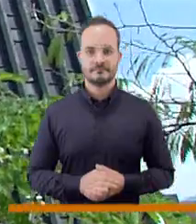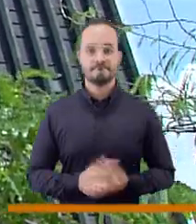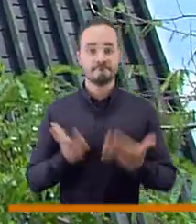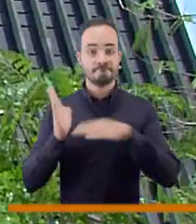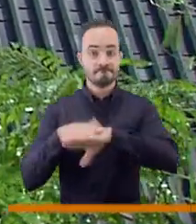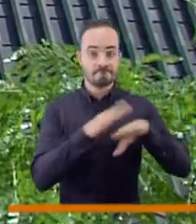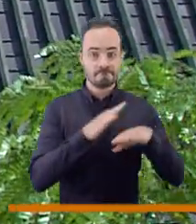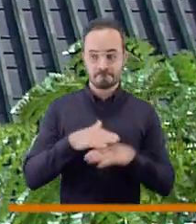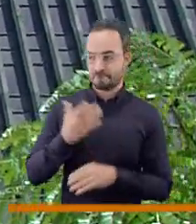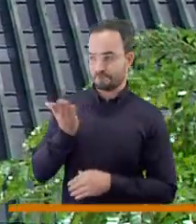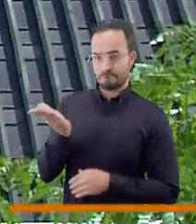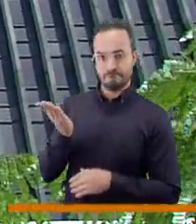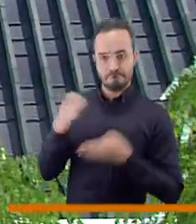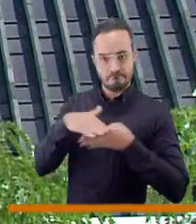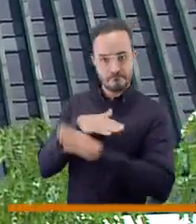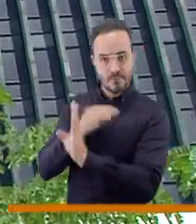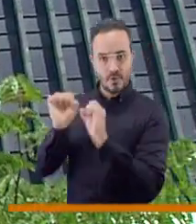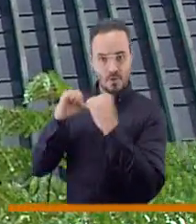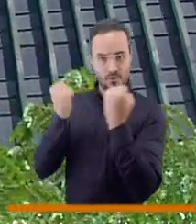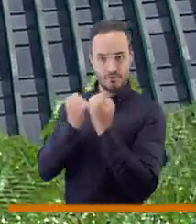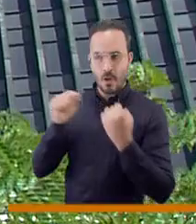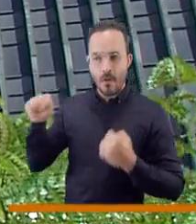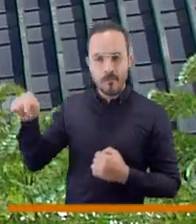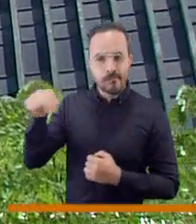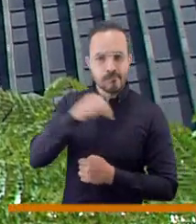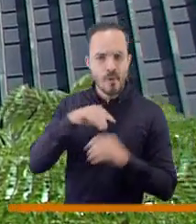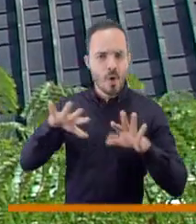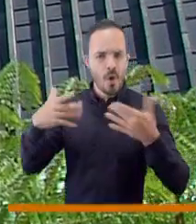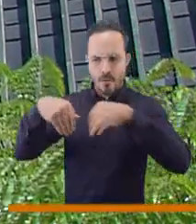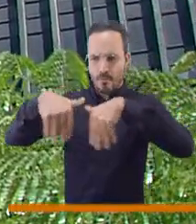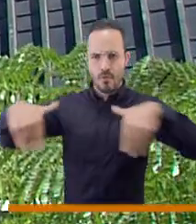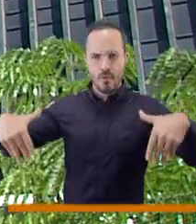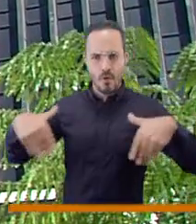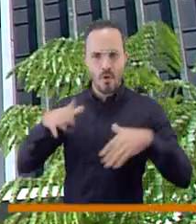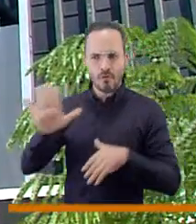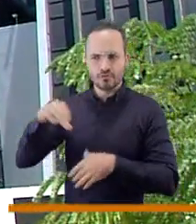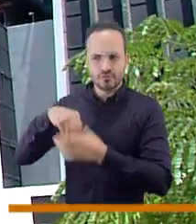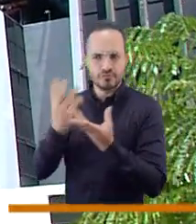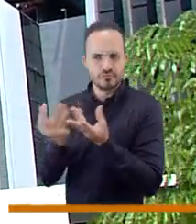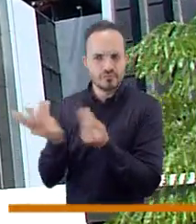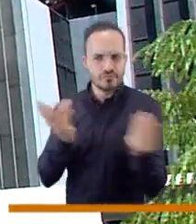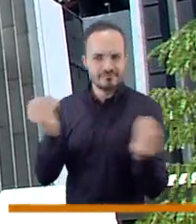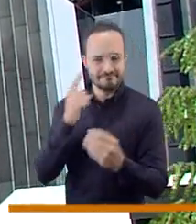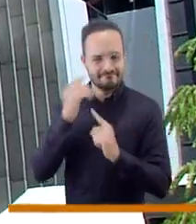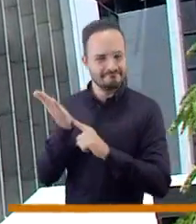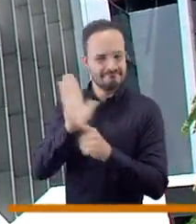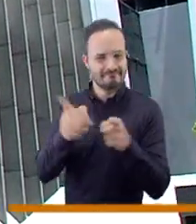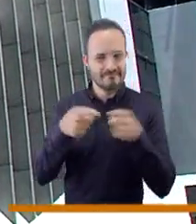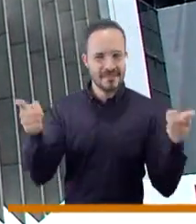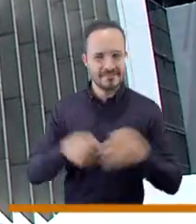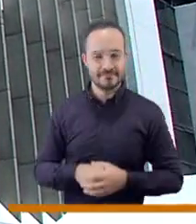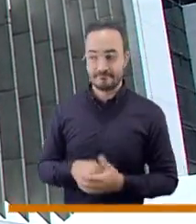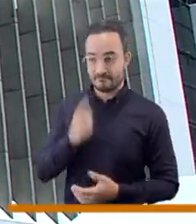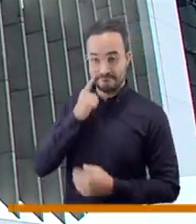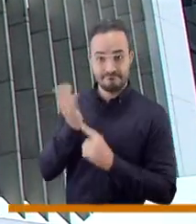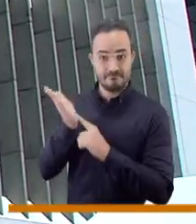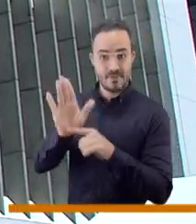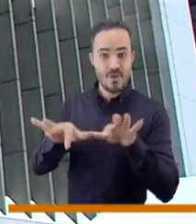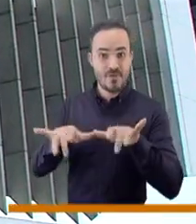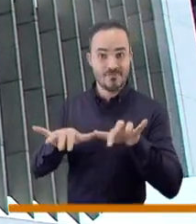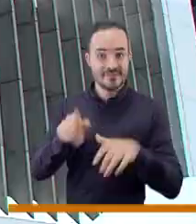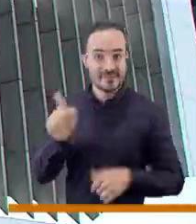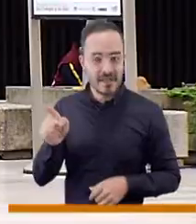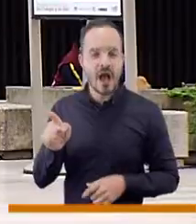Hoy vamos a conocer un poco más del interior y de la estructura organizativa del Consejo Distrital de Medellín. En estas oficinas